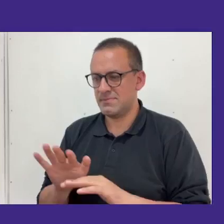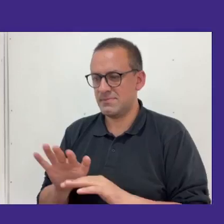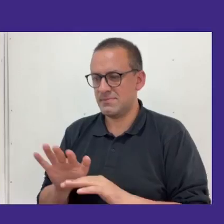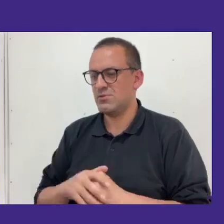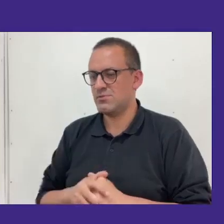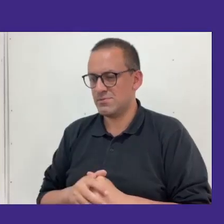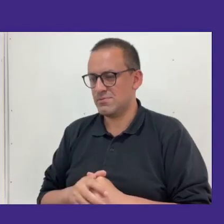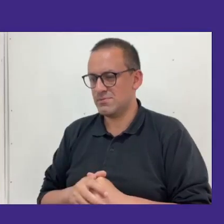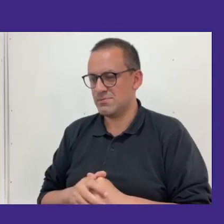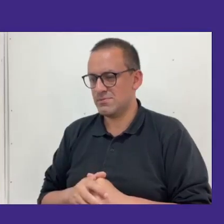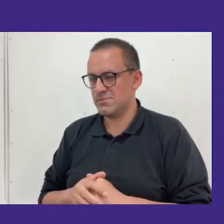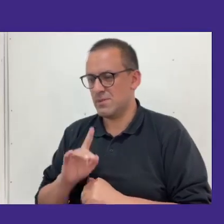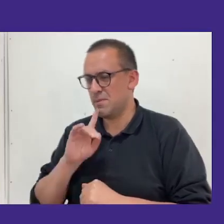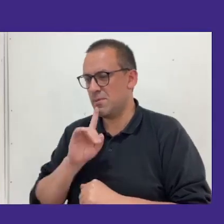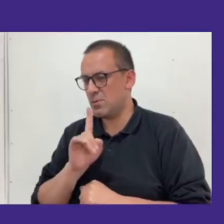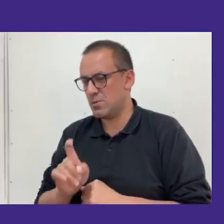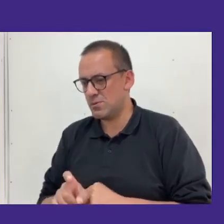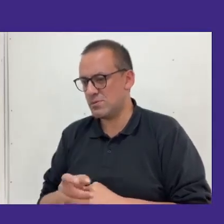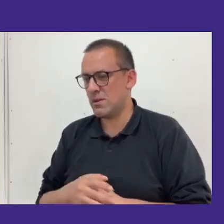consulta